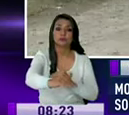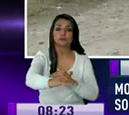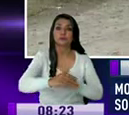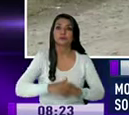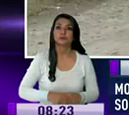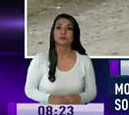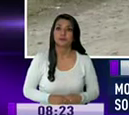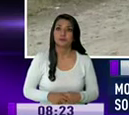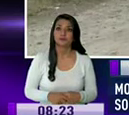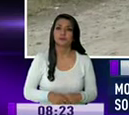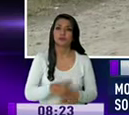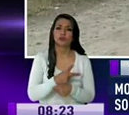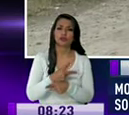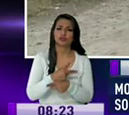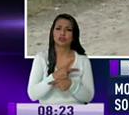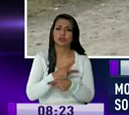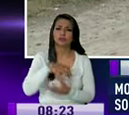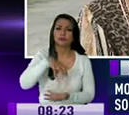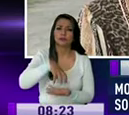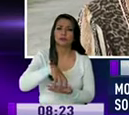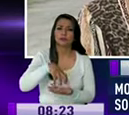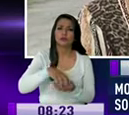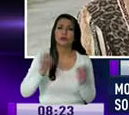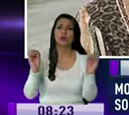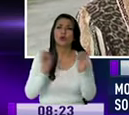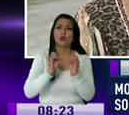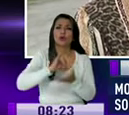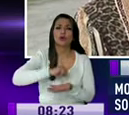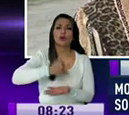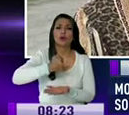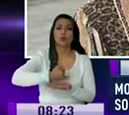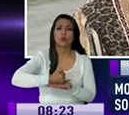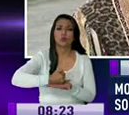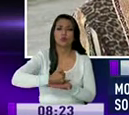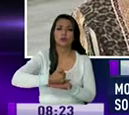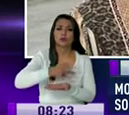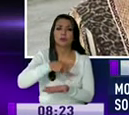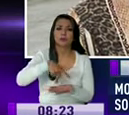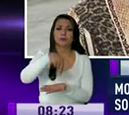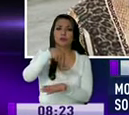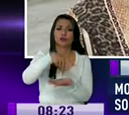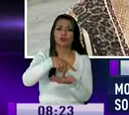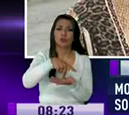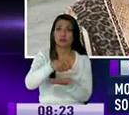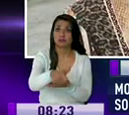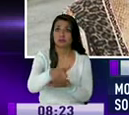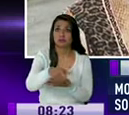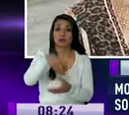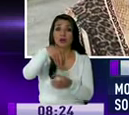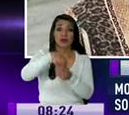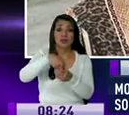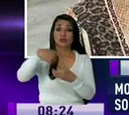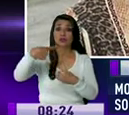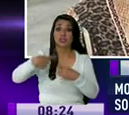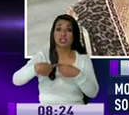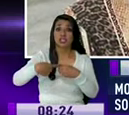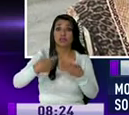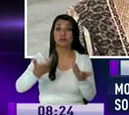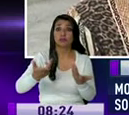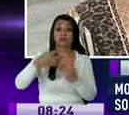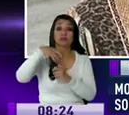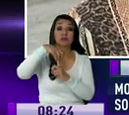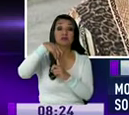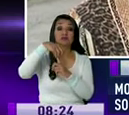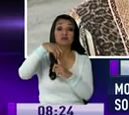esta ¿esto será el consejo provincial? eso me decían los vecinos habría que habría que por estar dentro del distrito metropolitano claro está en San Antonio de